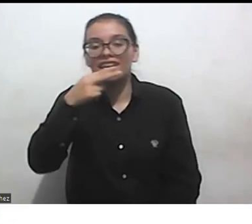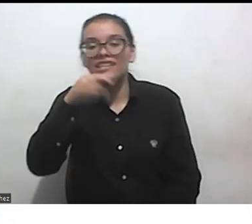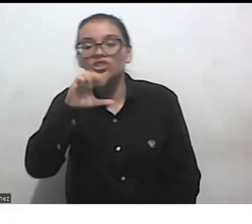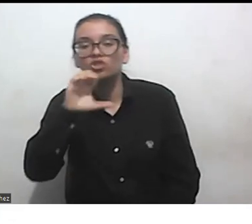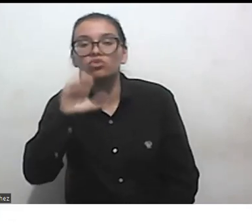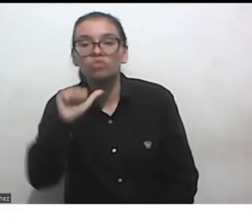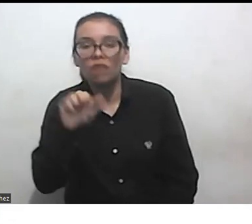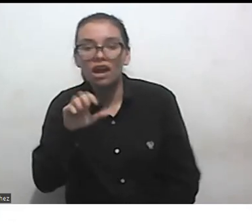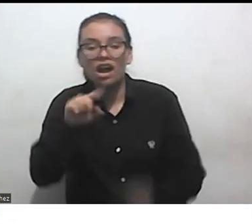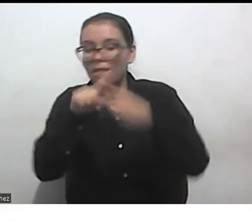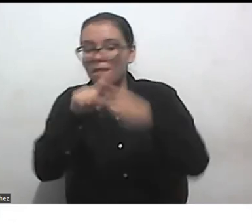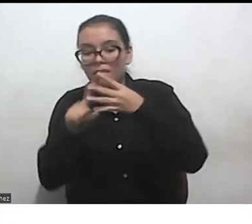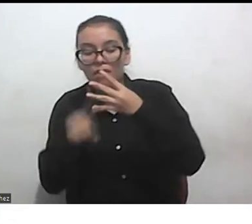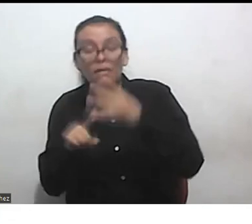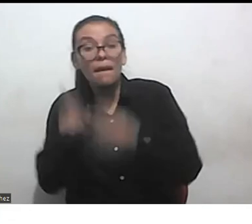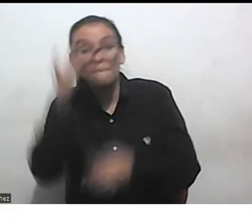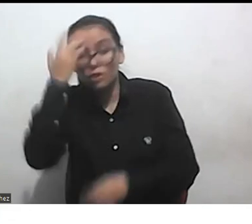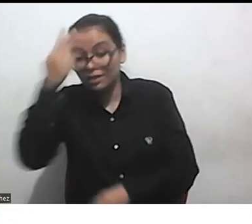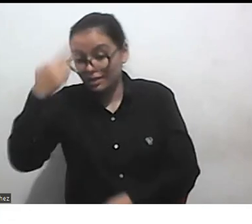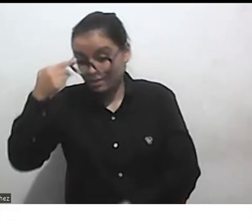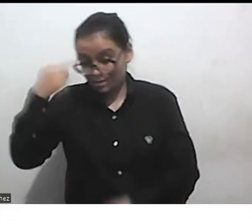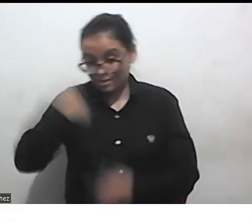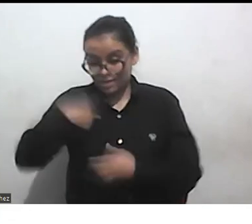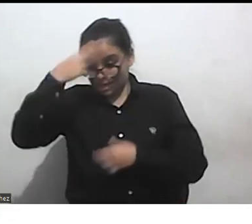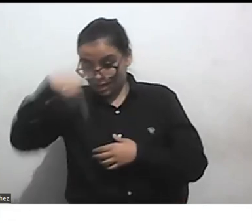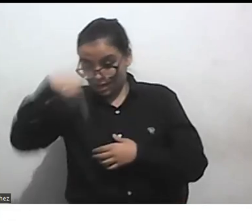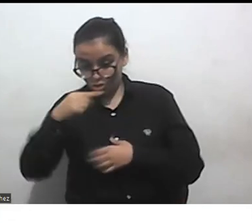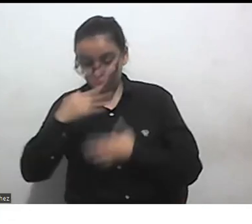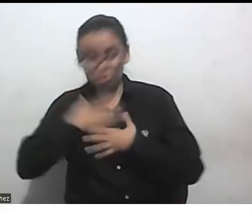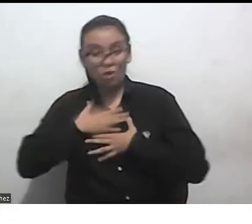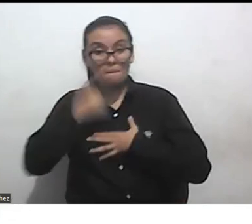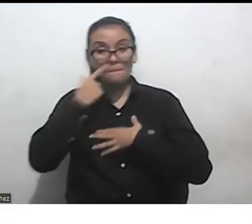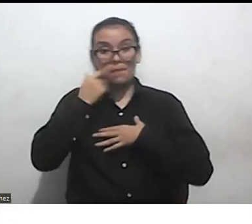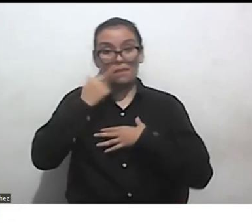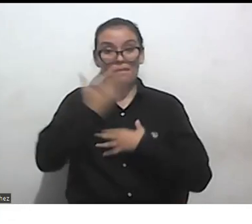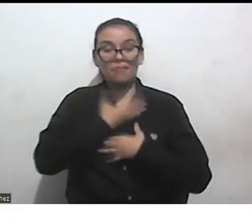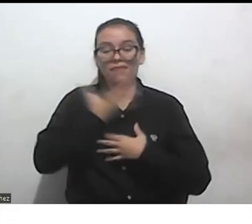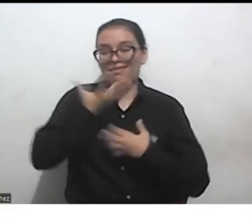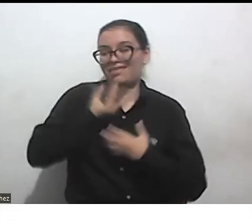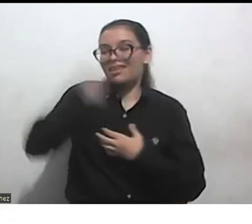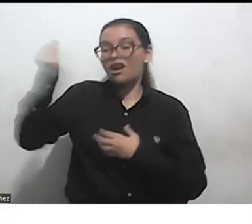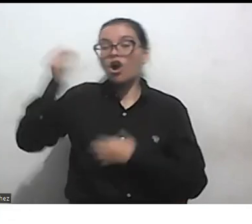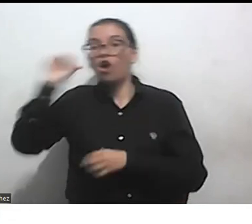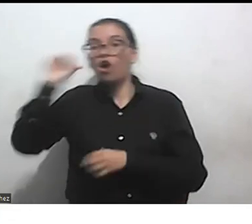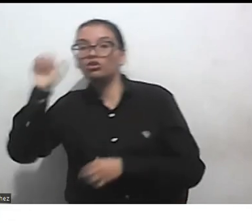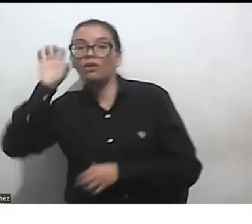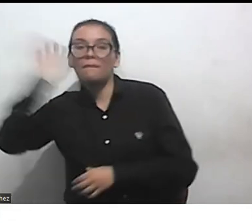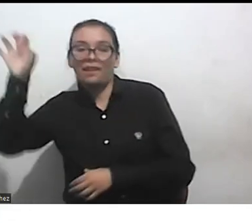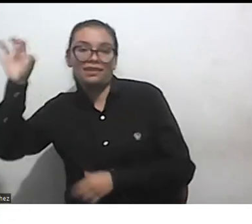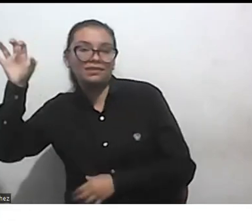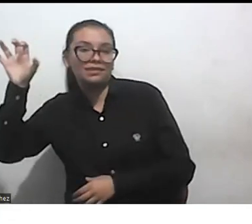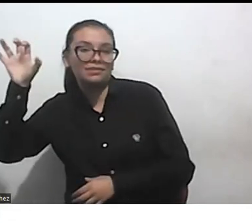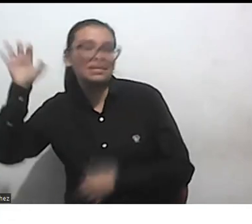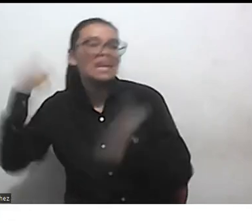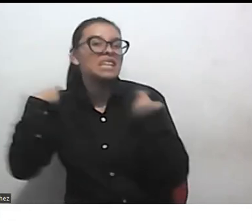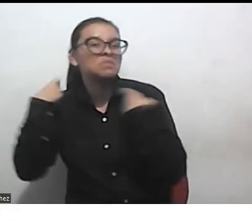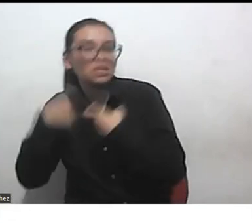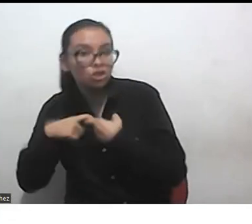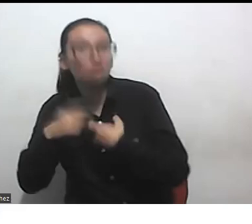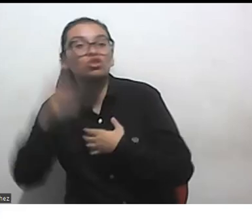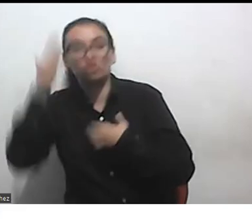paraguayos bolivianos peruanos y no hablan portugués ni los papás